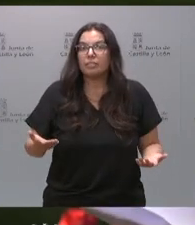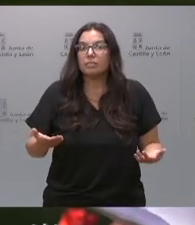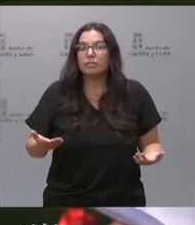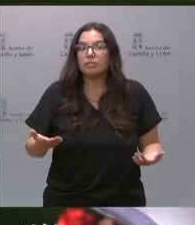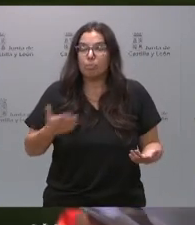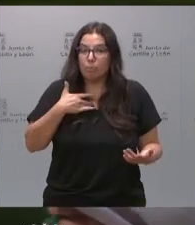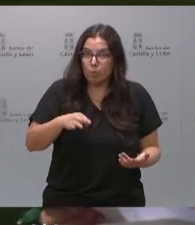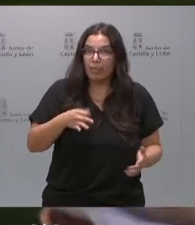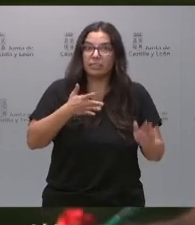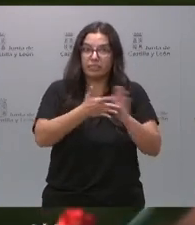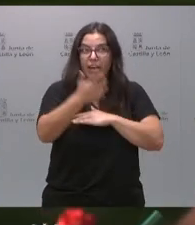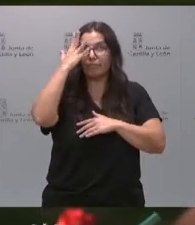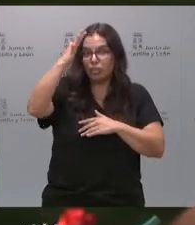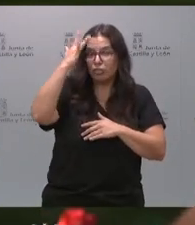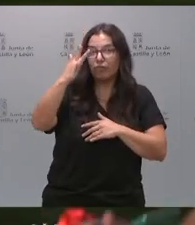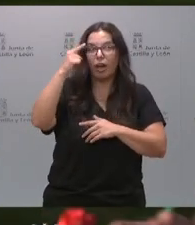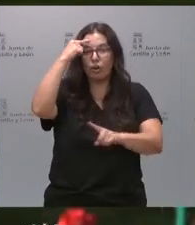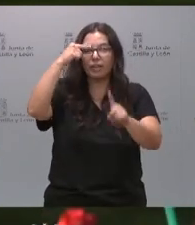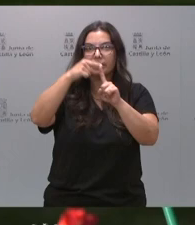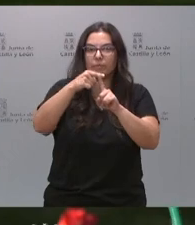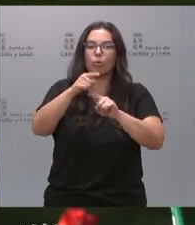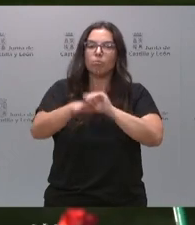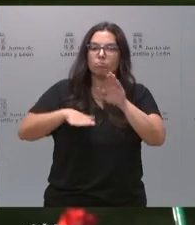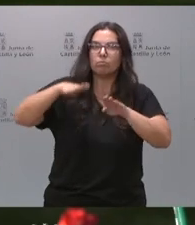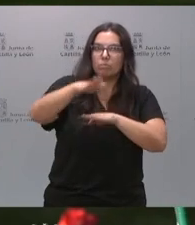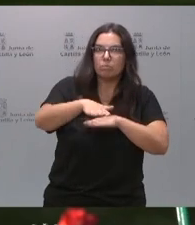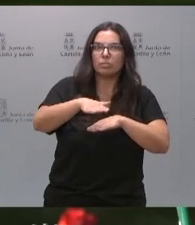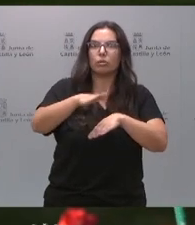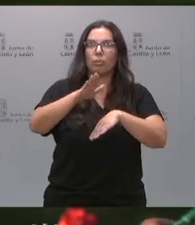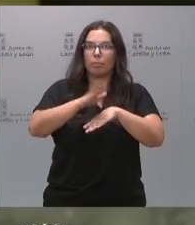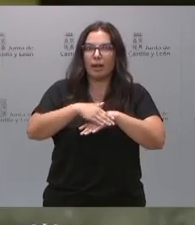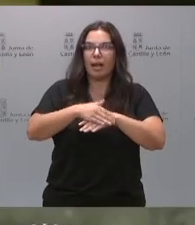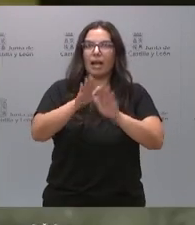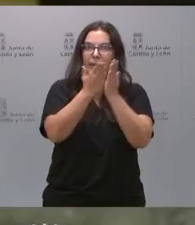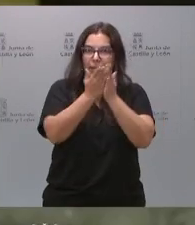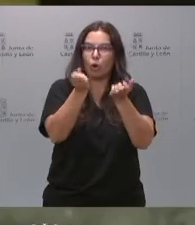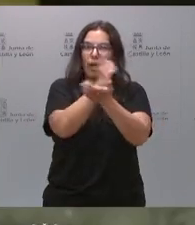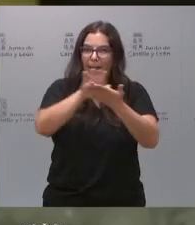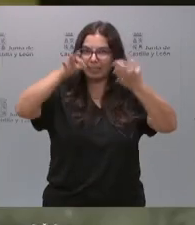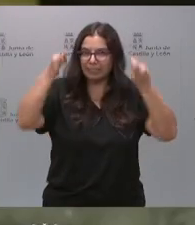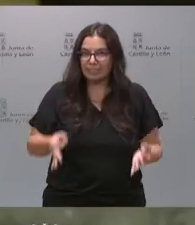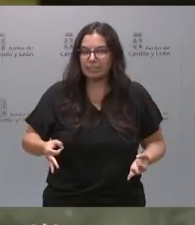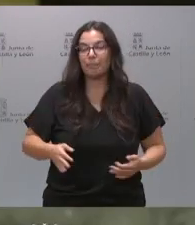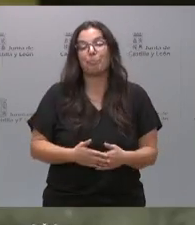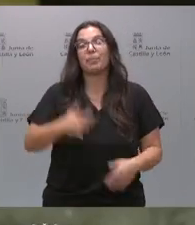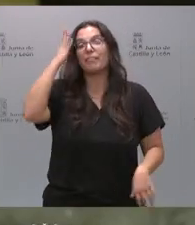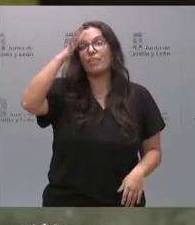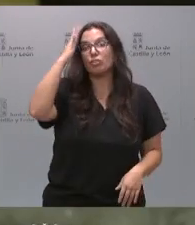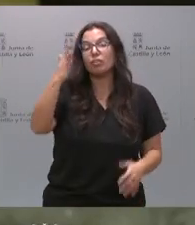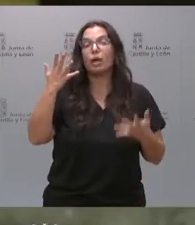¿Puede decirse que como filosofía Castilla y da el paso definitivo? Mire, la filosofía es